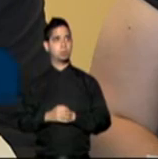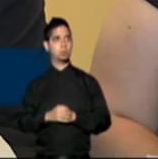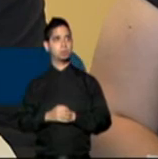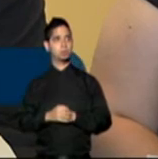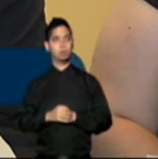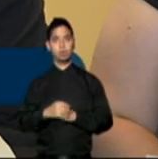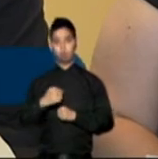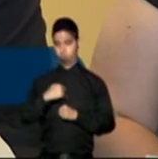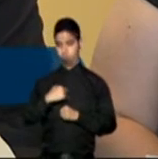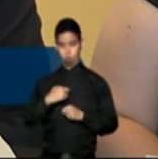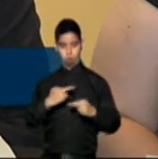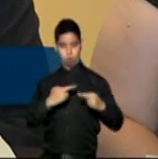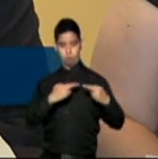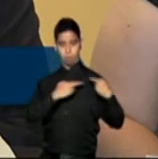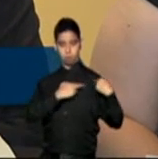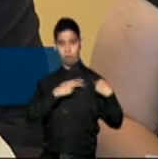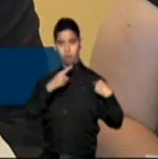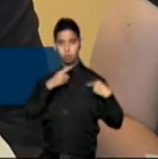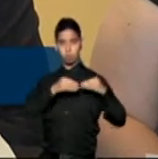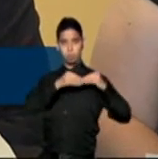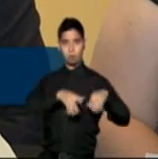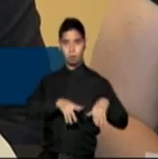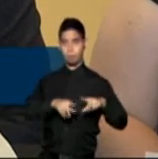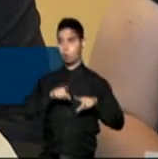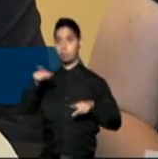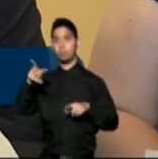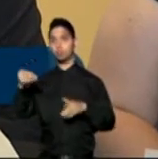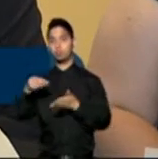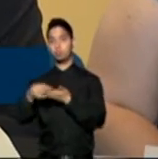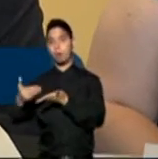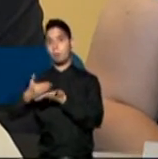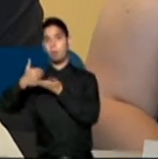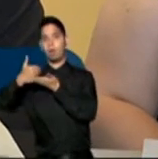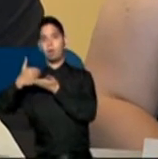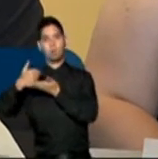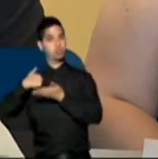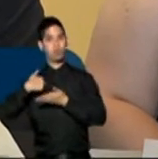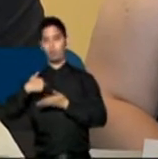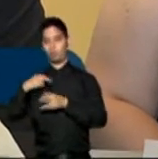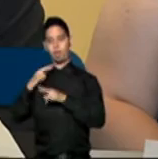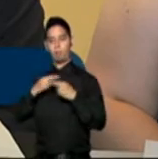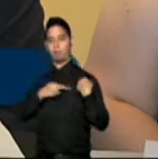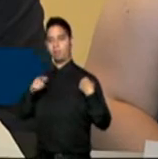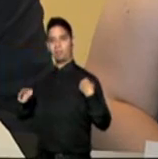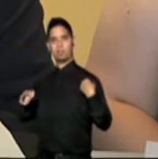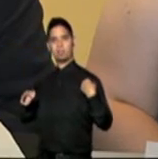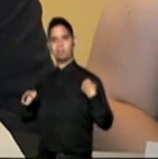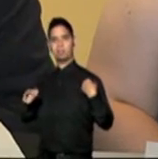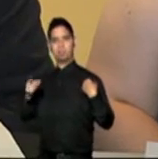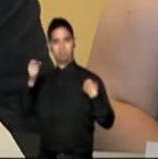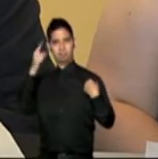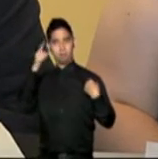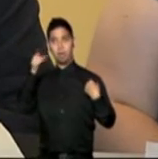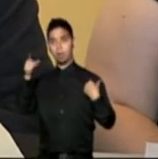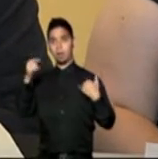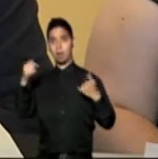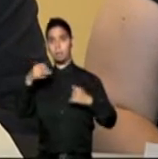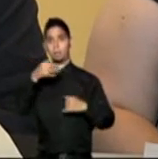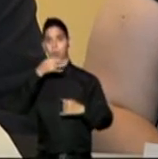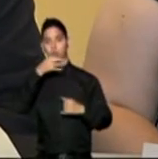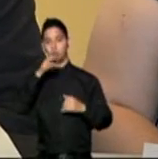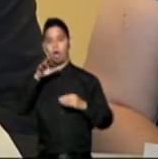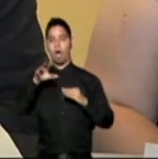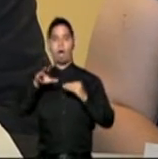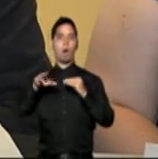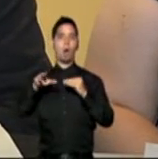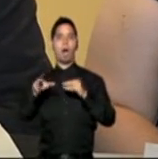porque fijaron el FIS Schedular del 16, sabiendo que van a tener un aumento en el 18 con el aumento en el GIFSI,